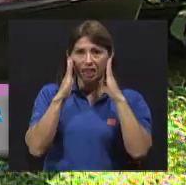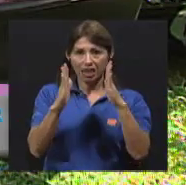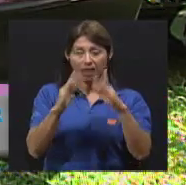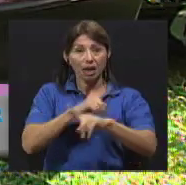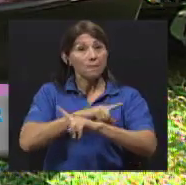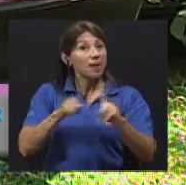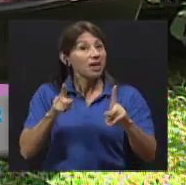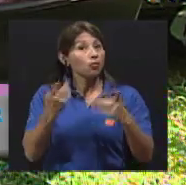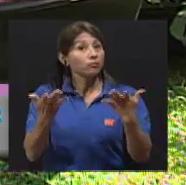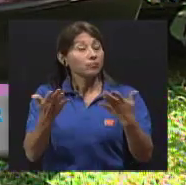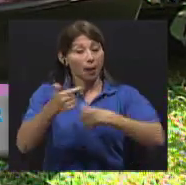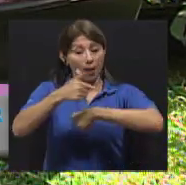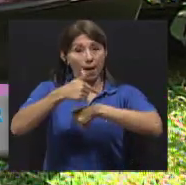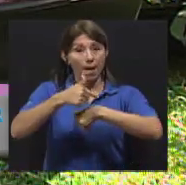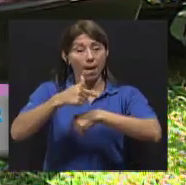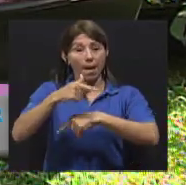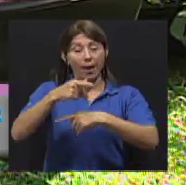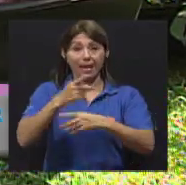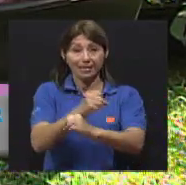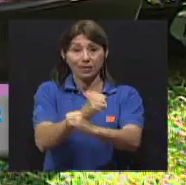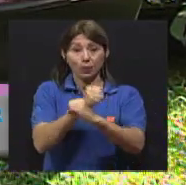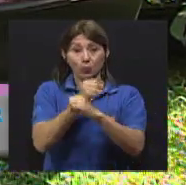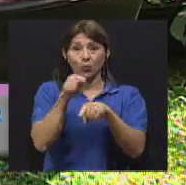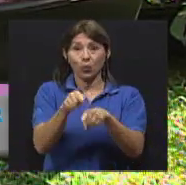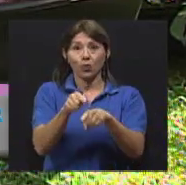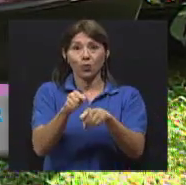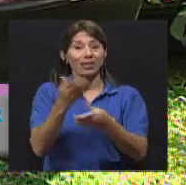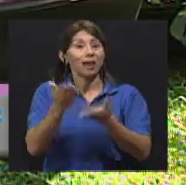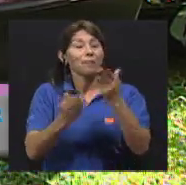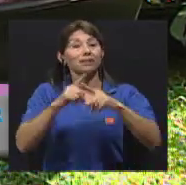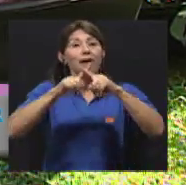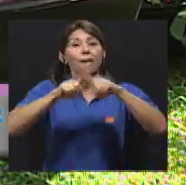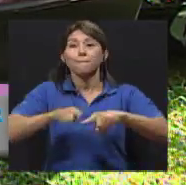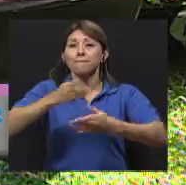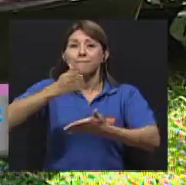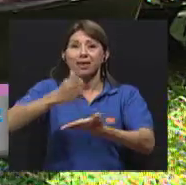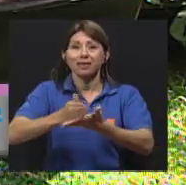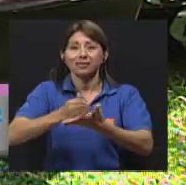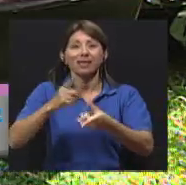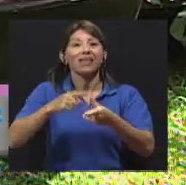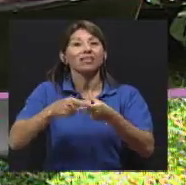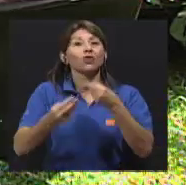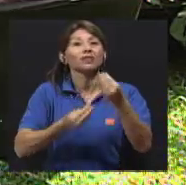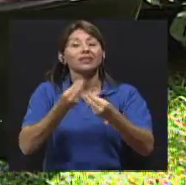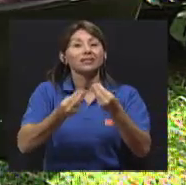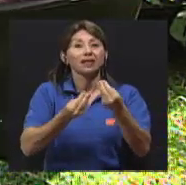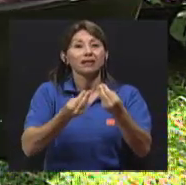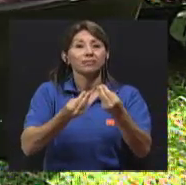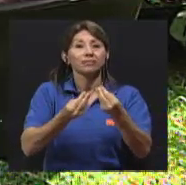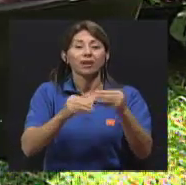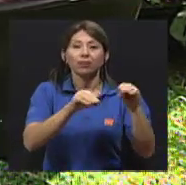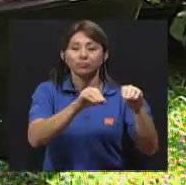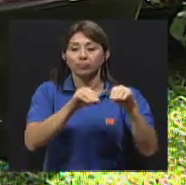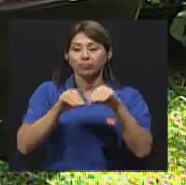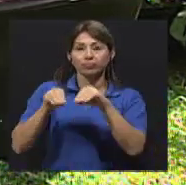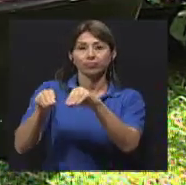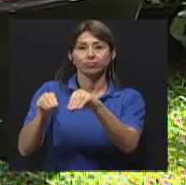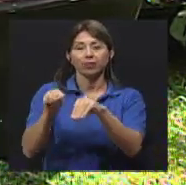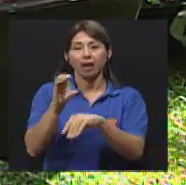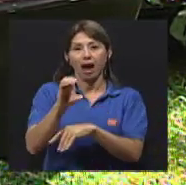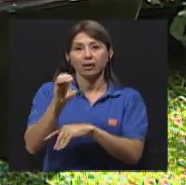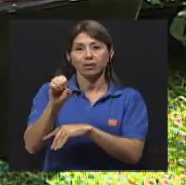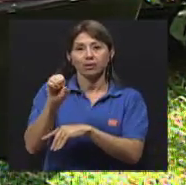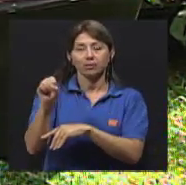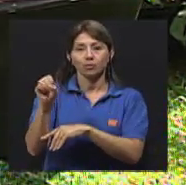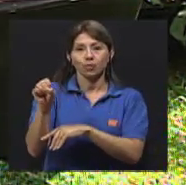Entonces, cuando la póliza vence, que es parte de los costos que conversábamos, se refieren a la caja costarricense del seguro social y en algunos